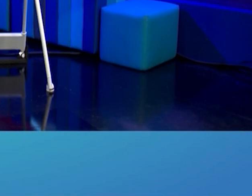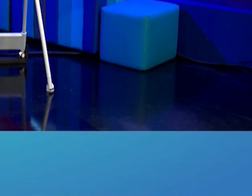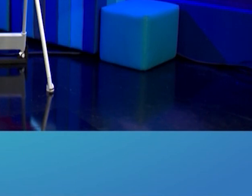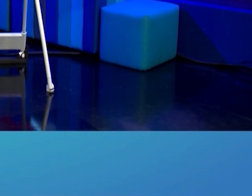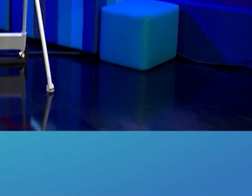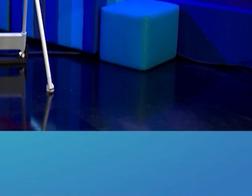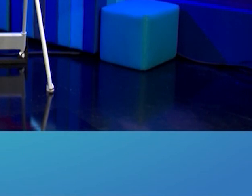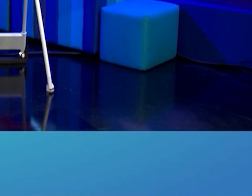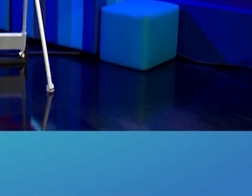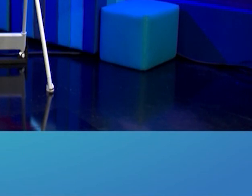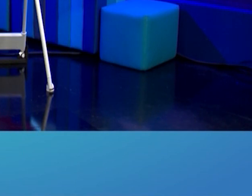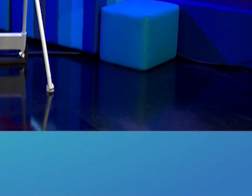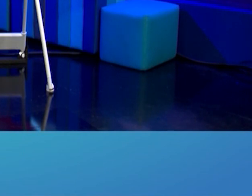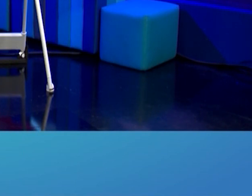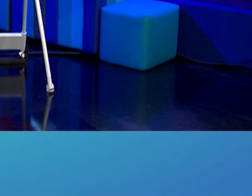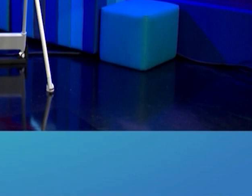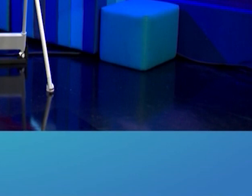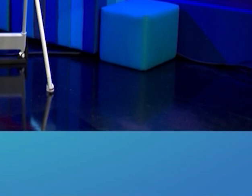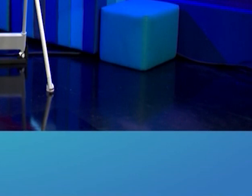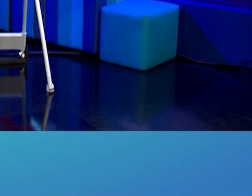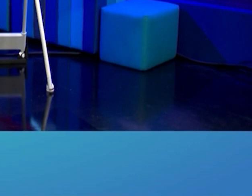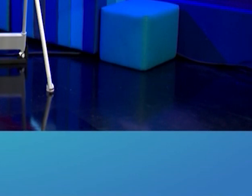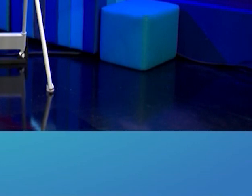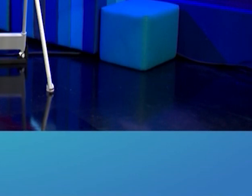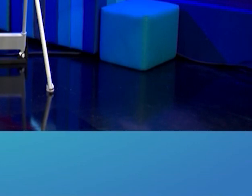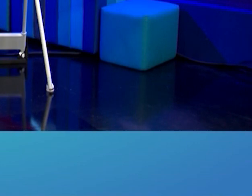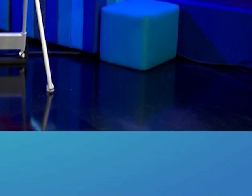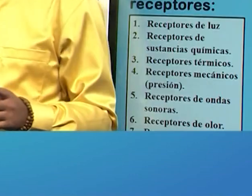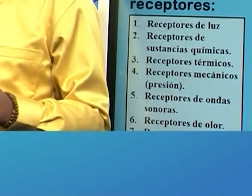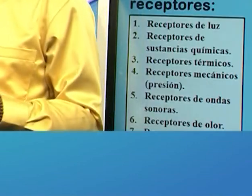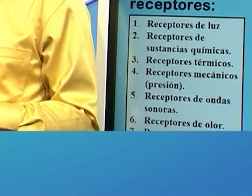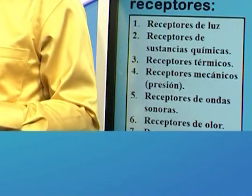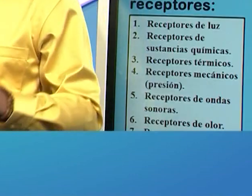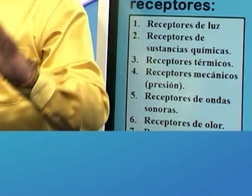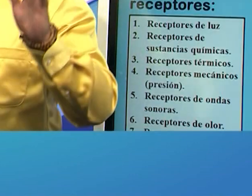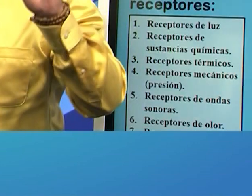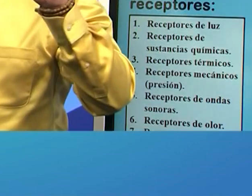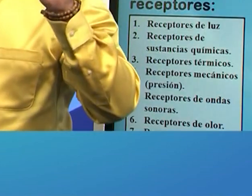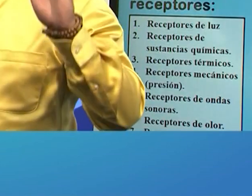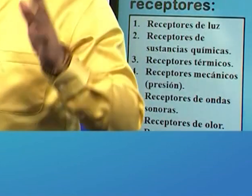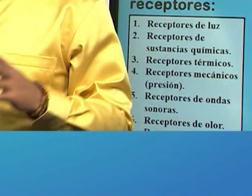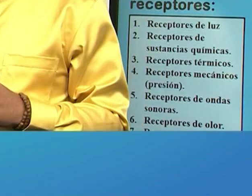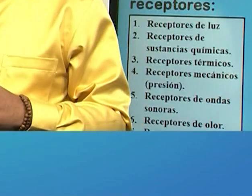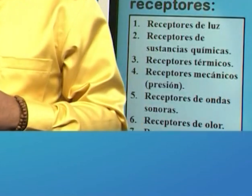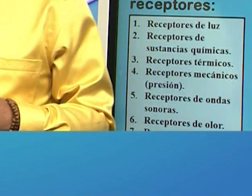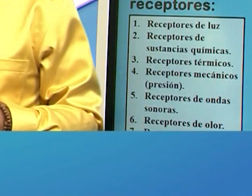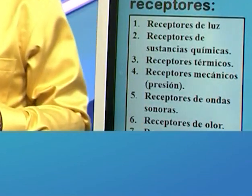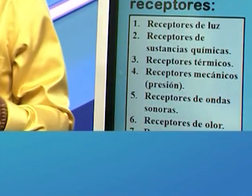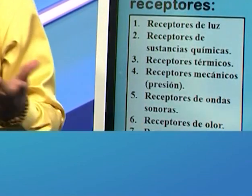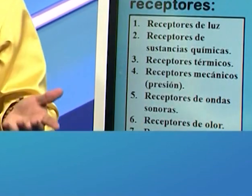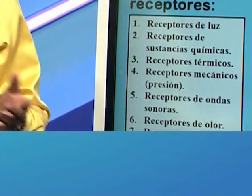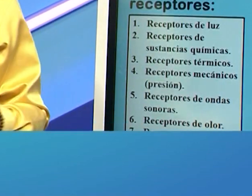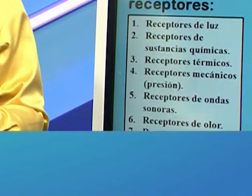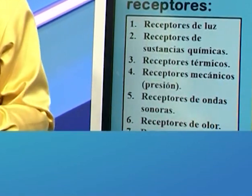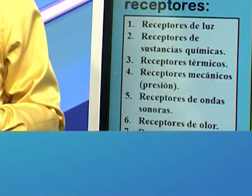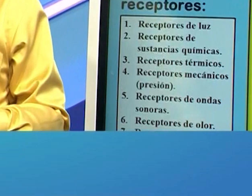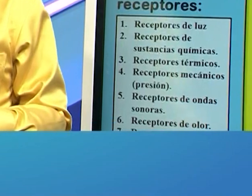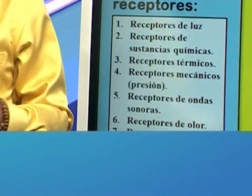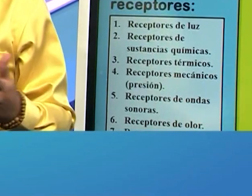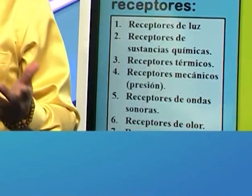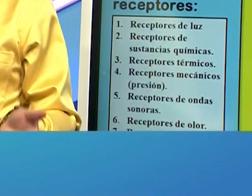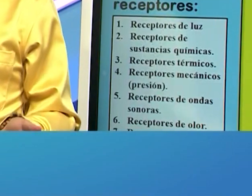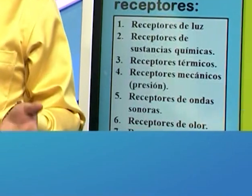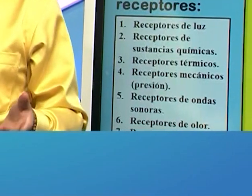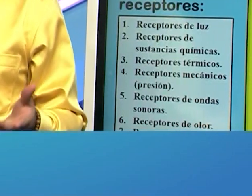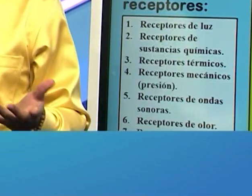para fernando guardia jaén en pacora a muy bien son de la misma escuela saludos a la escuela verdad y a todos los estudiantes